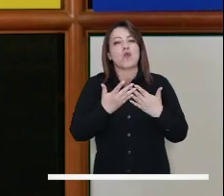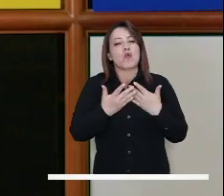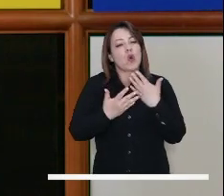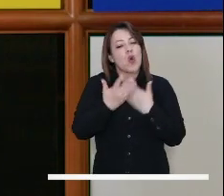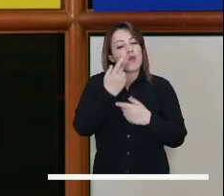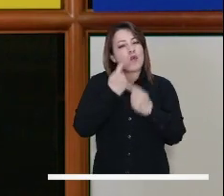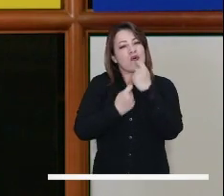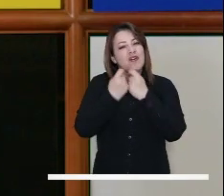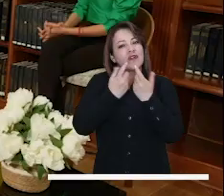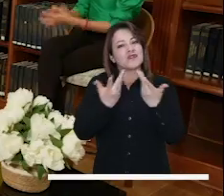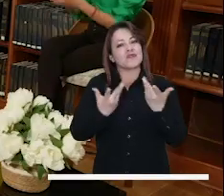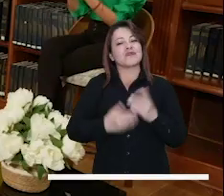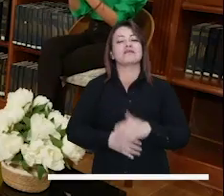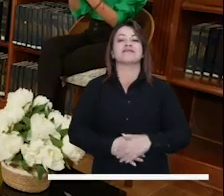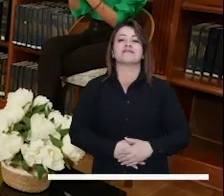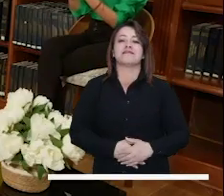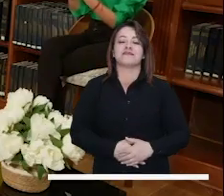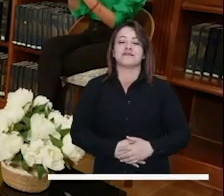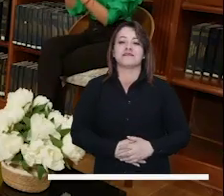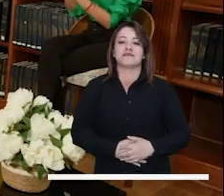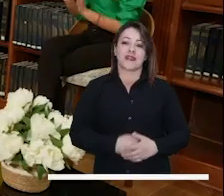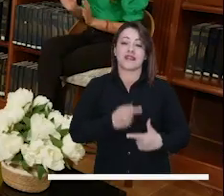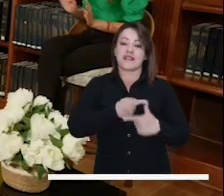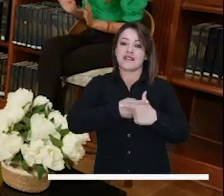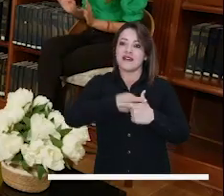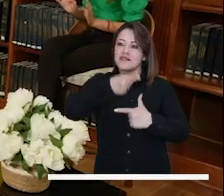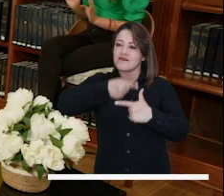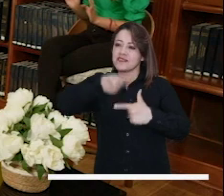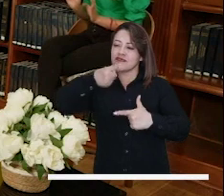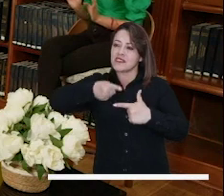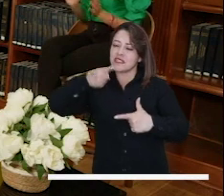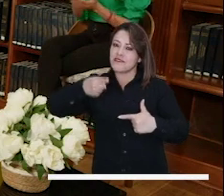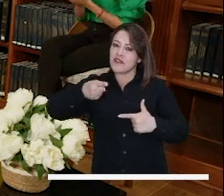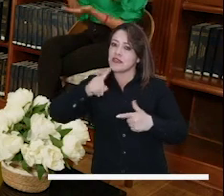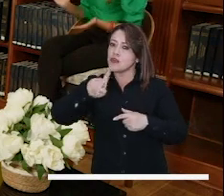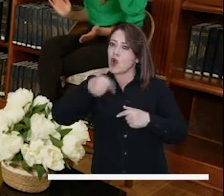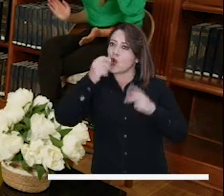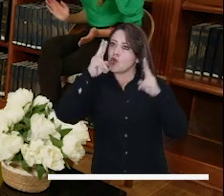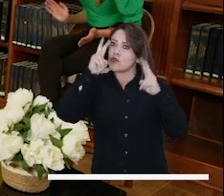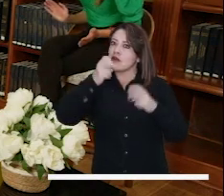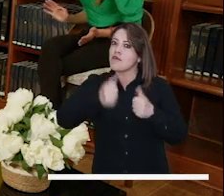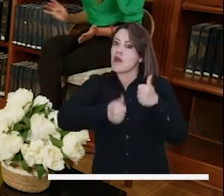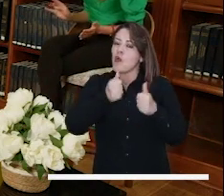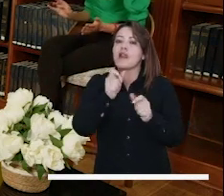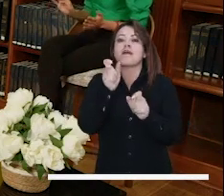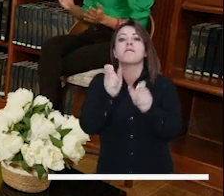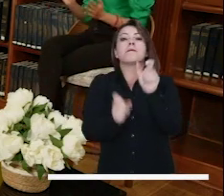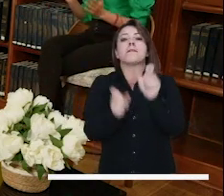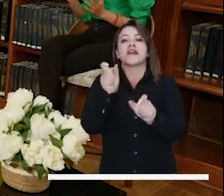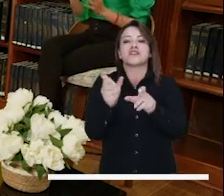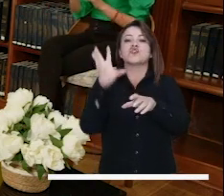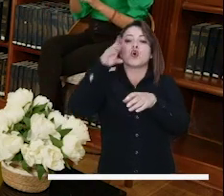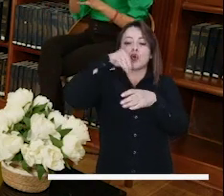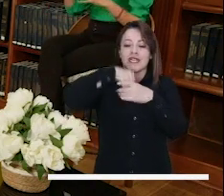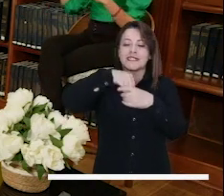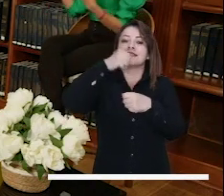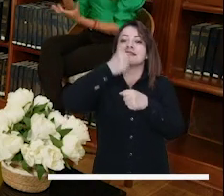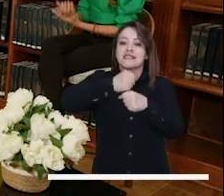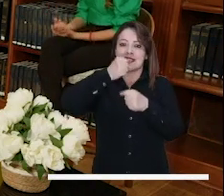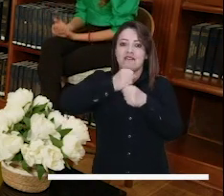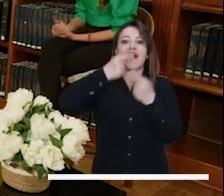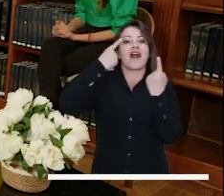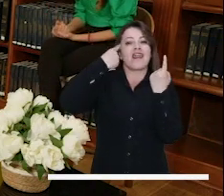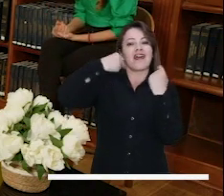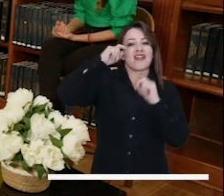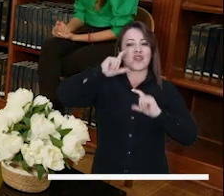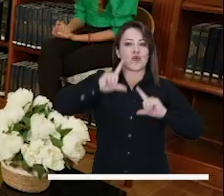la plataforma de los negocios. De todas formas, cuando hablamos también de cifras, hay un tema que no podemos dejar de lado y son estas personas que